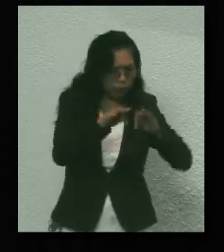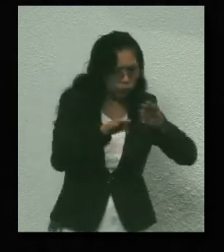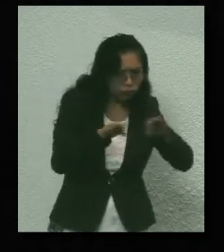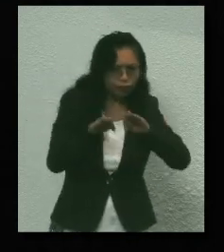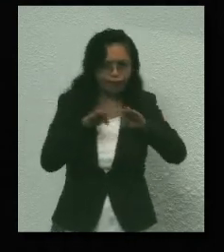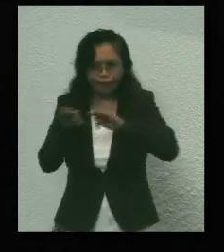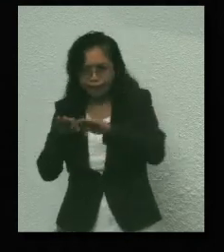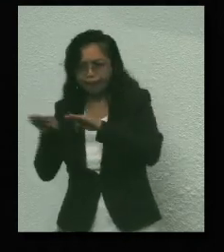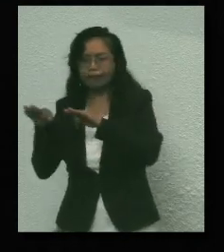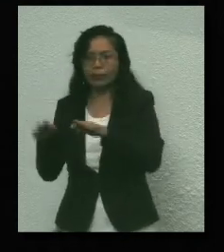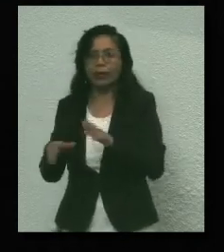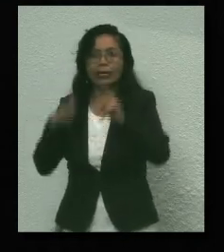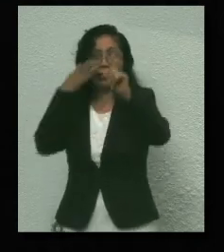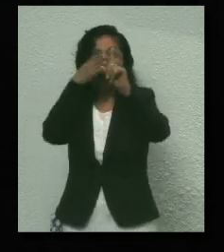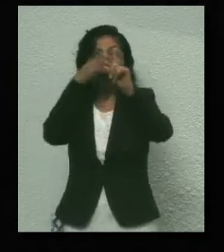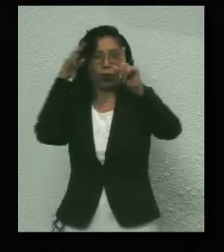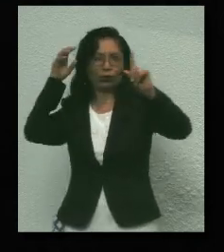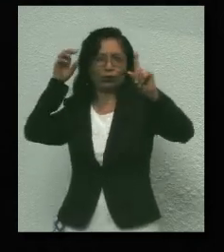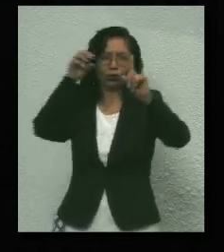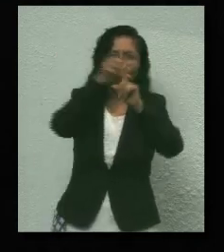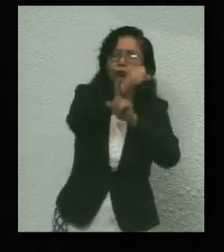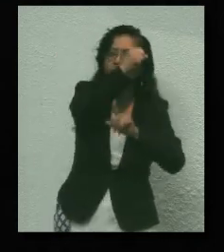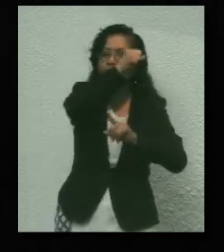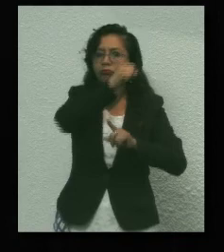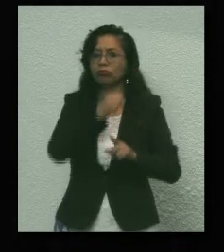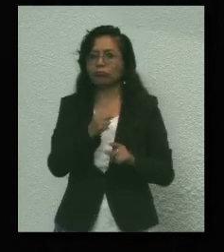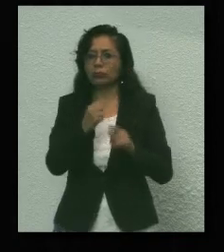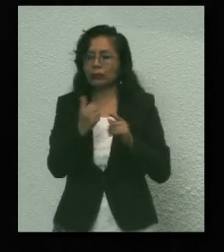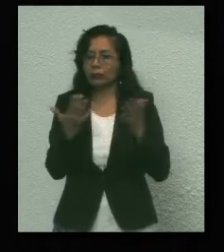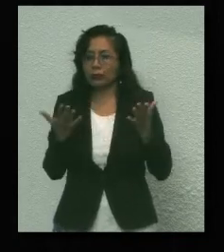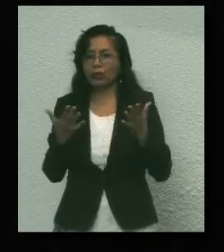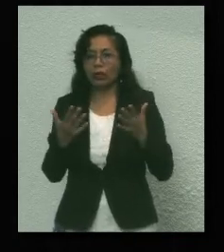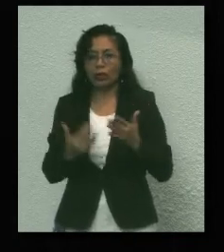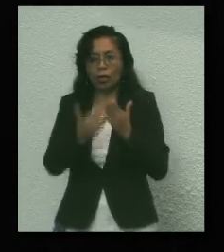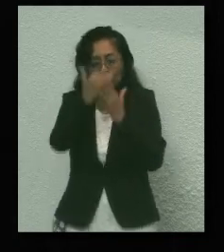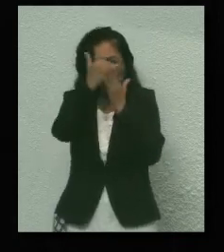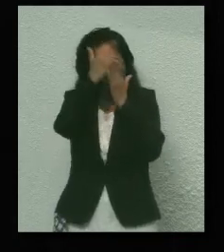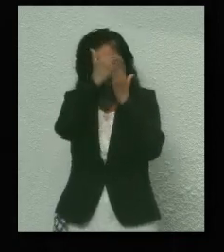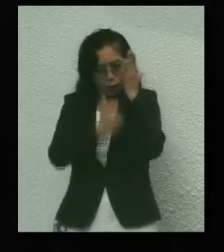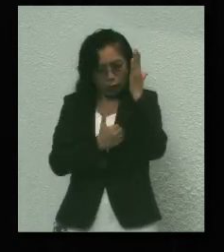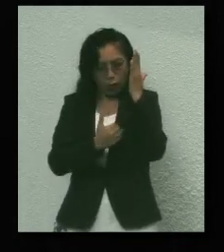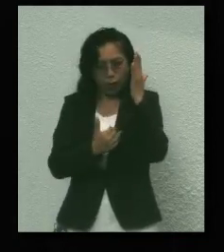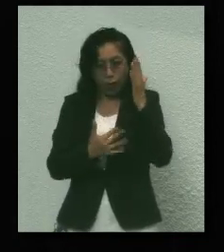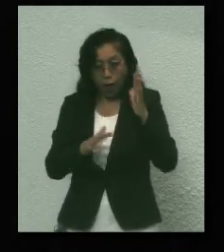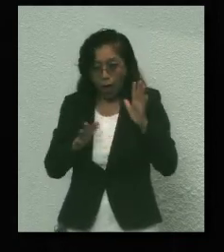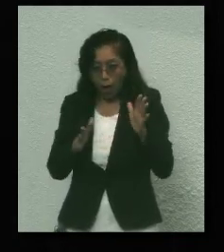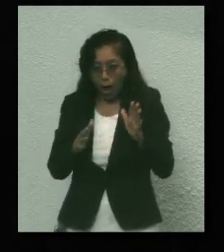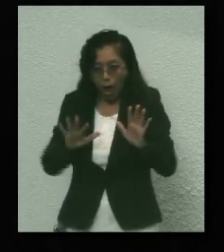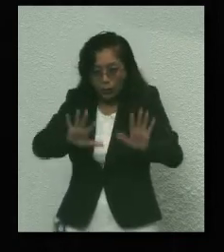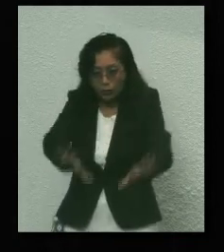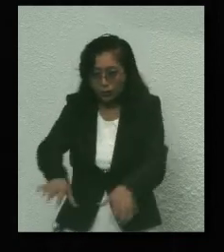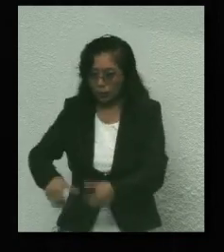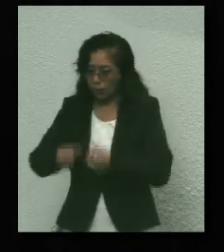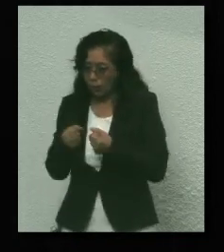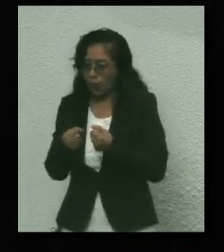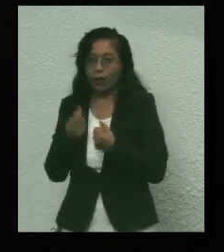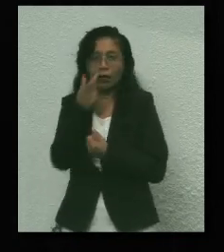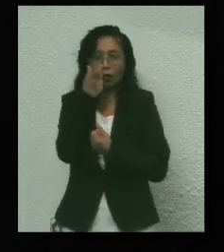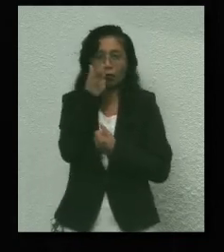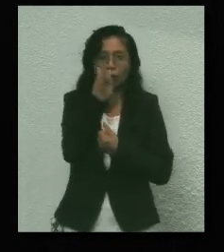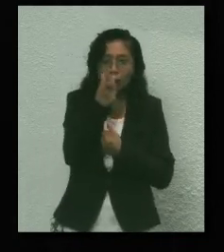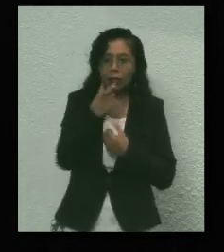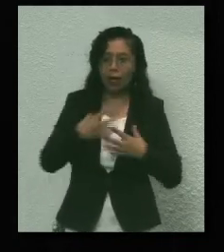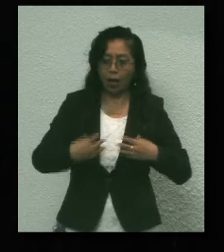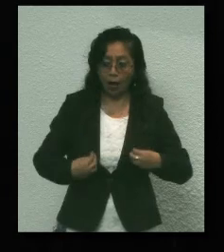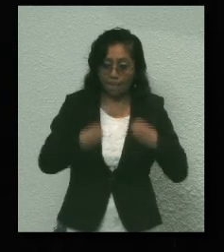republicano logremos que los contrapesos redunden en resultados concretos para recuperar el tiempo perdido y mejorar la calidad de